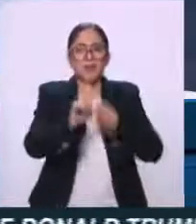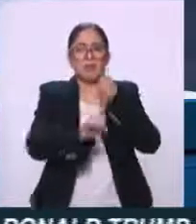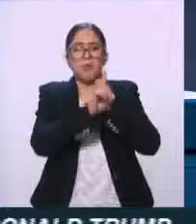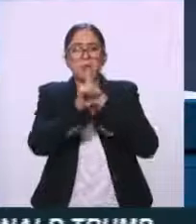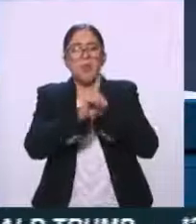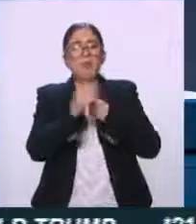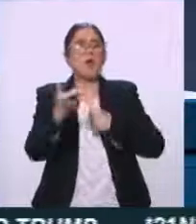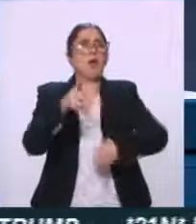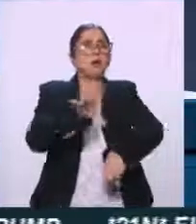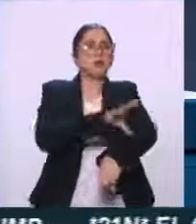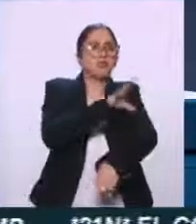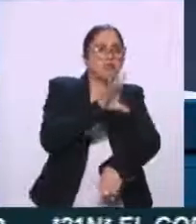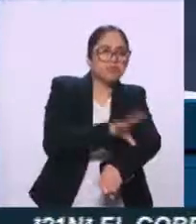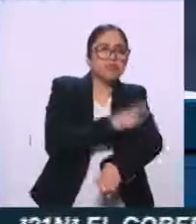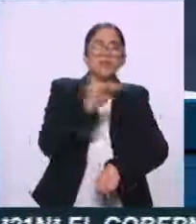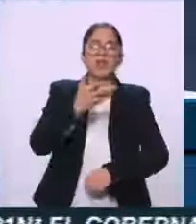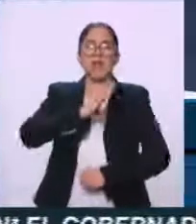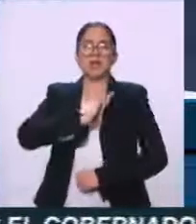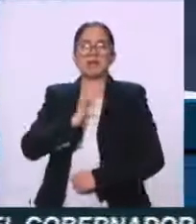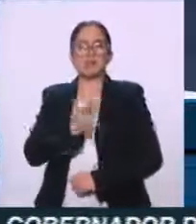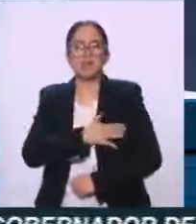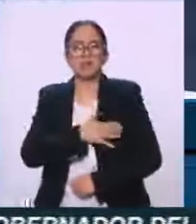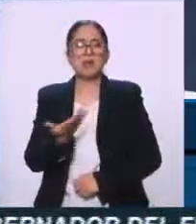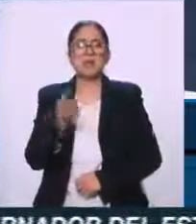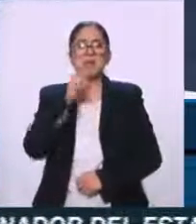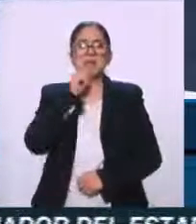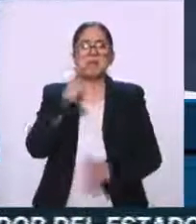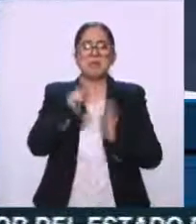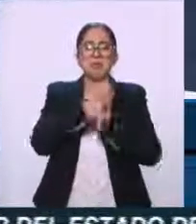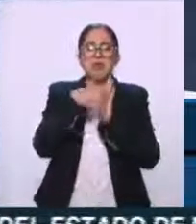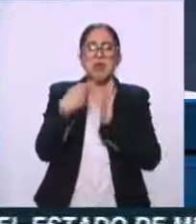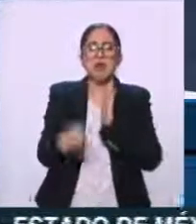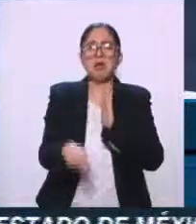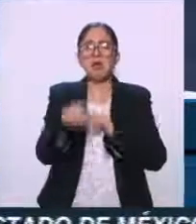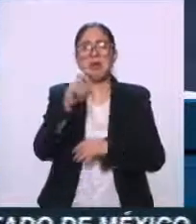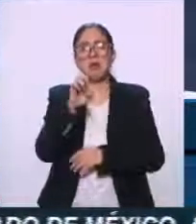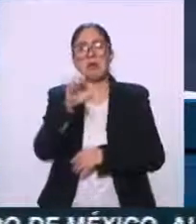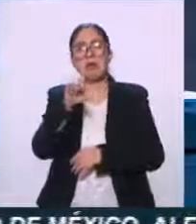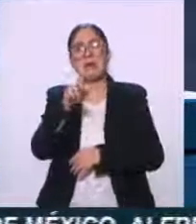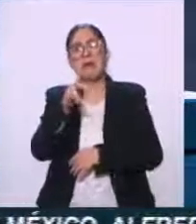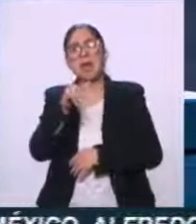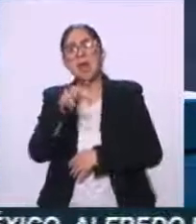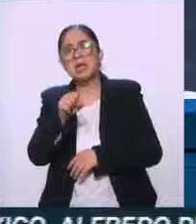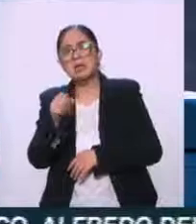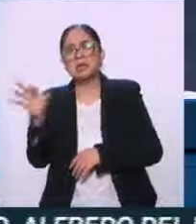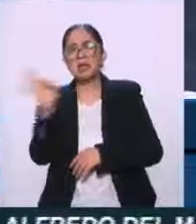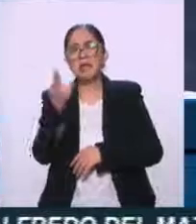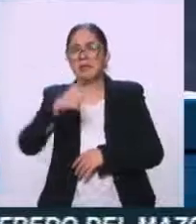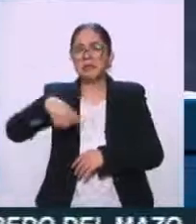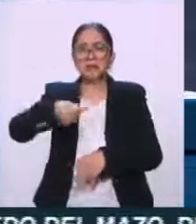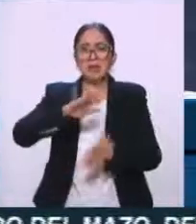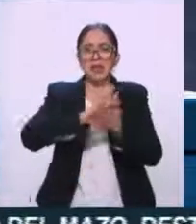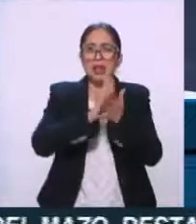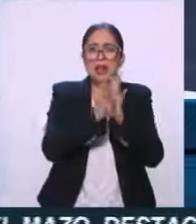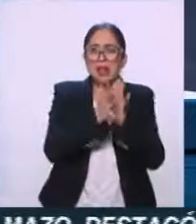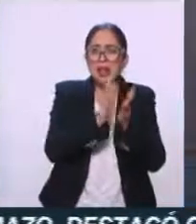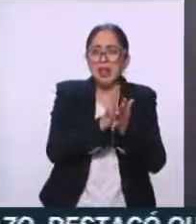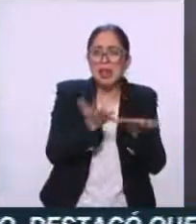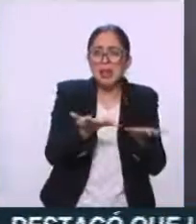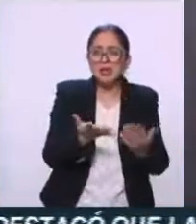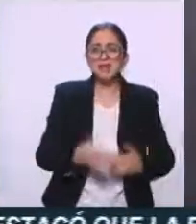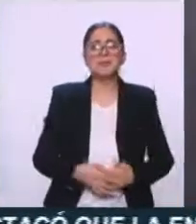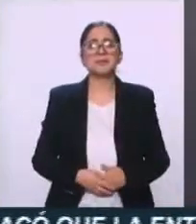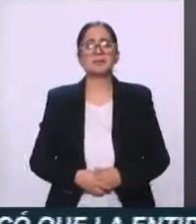española y luego si lo relacionamos con lo del periódico El País, ¿te suena que pueda ir por ahí? Sí, porque no la primera vez, de hecho, en